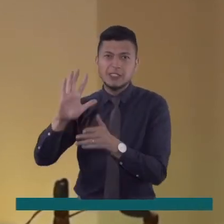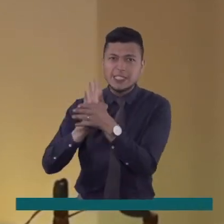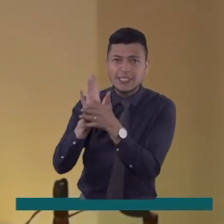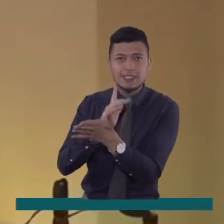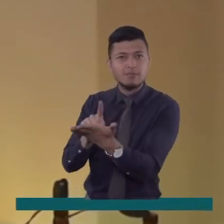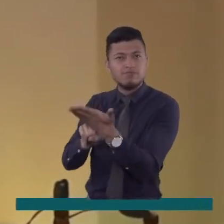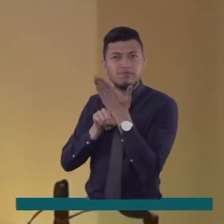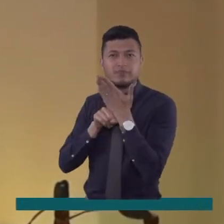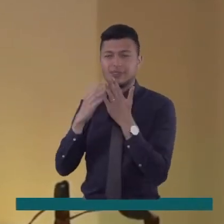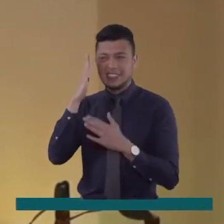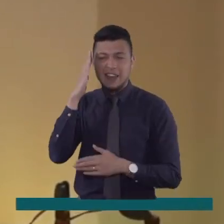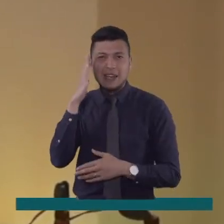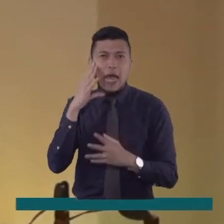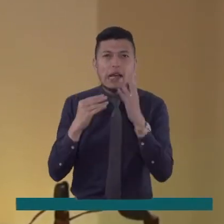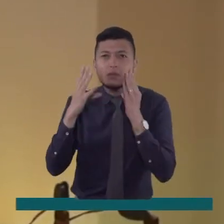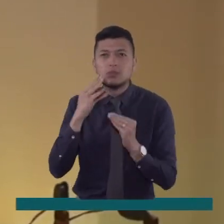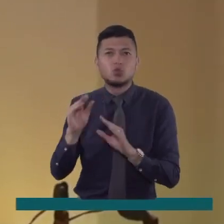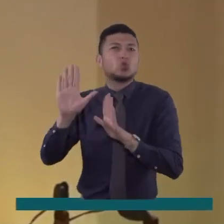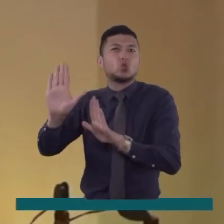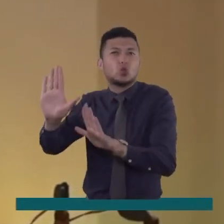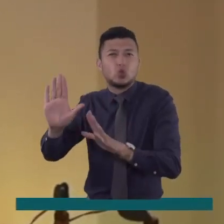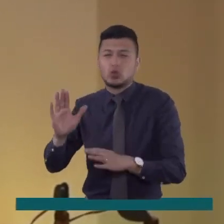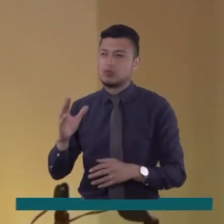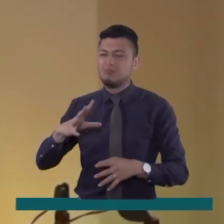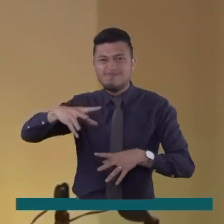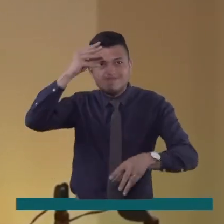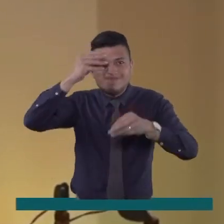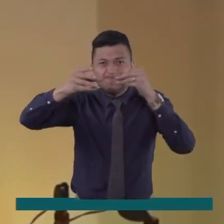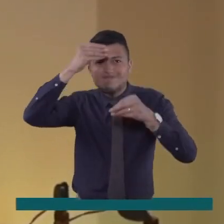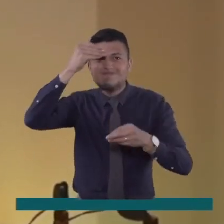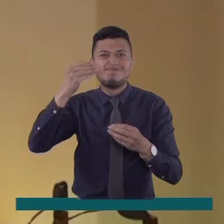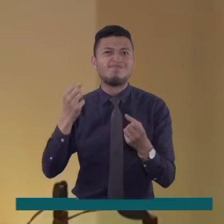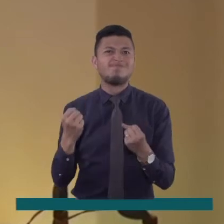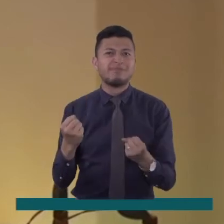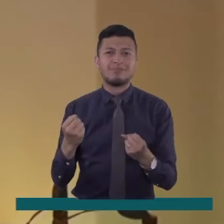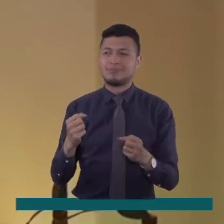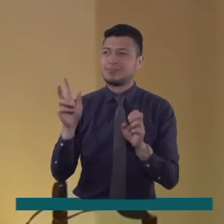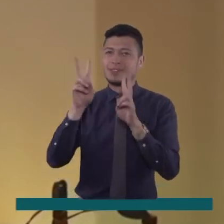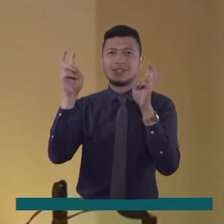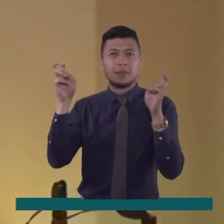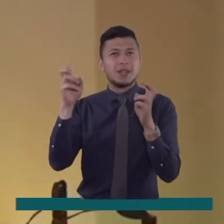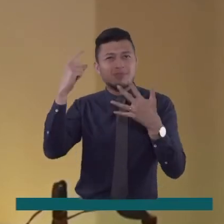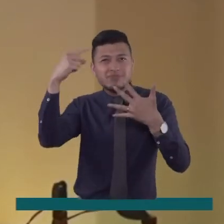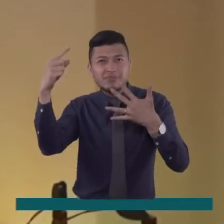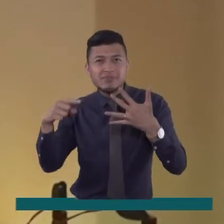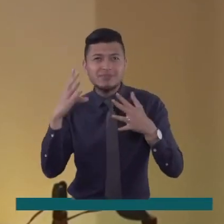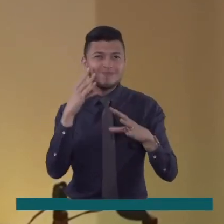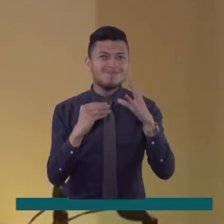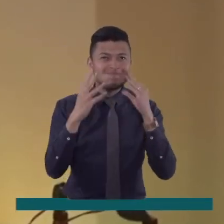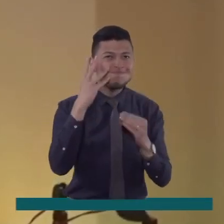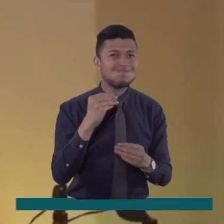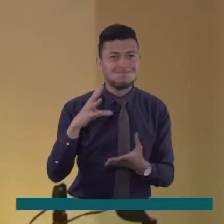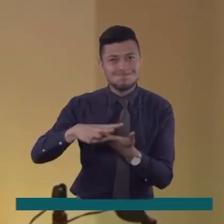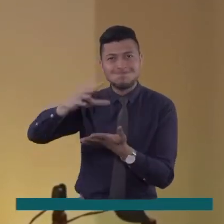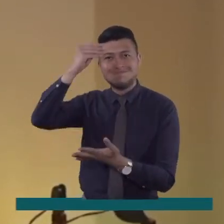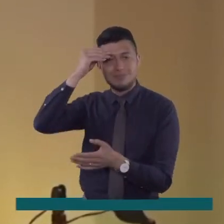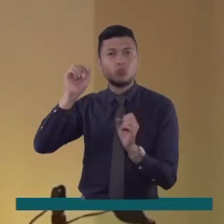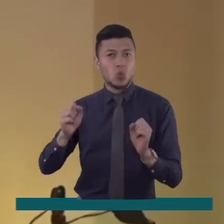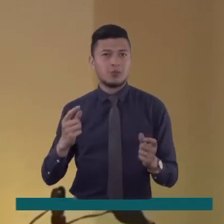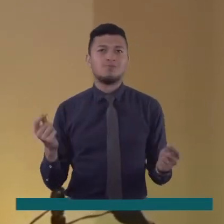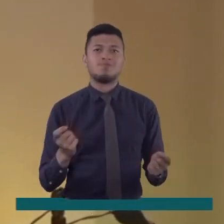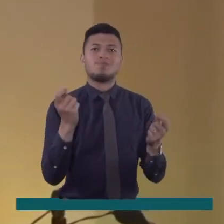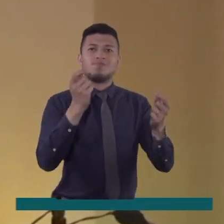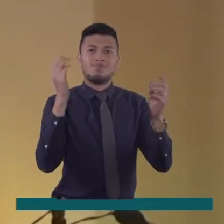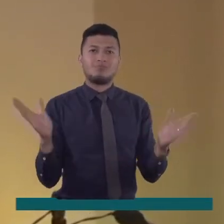puedan conocer de primera mano sus experiencias y aprender sobre cada una de estas y de esta manera